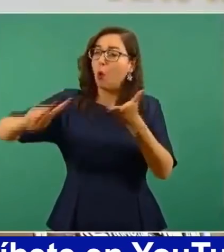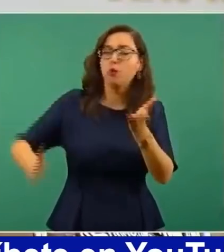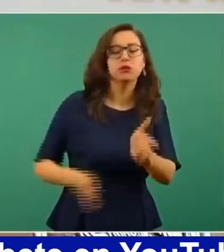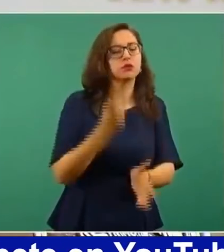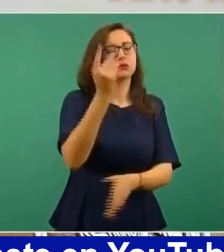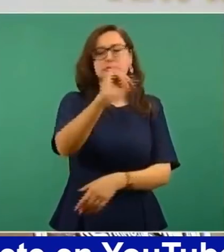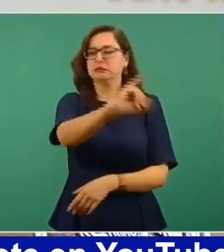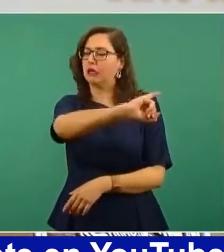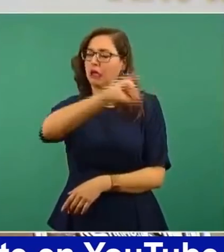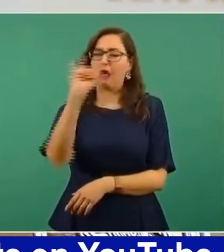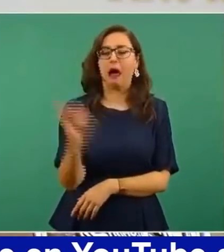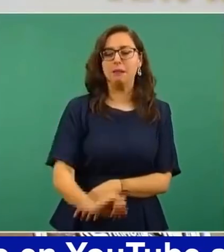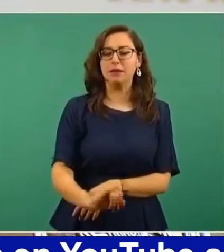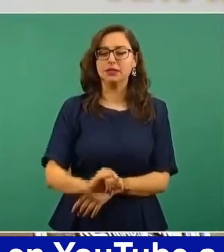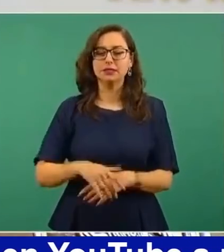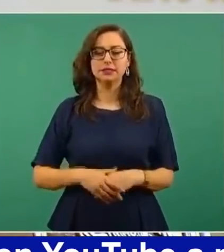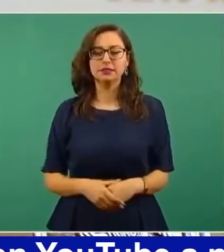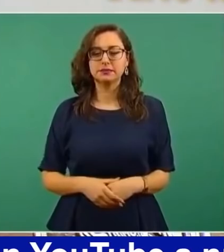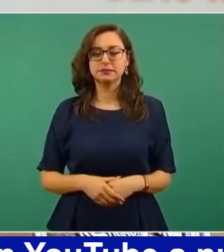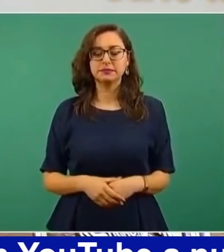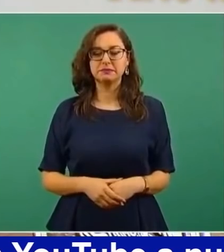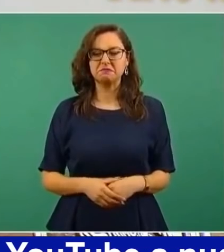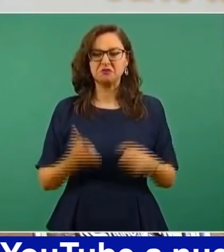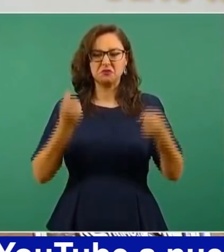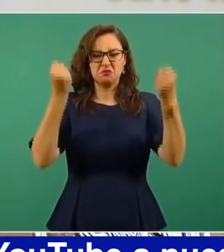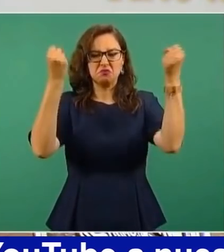las malas entrañas